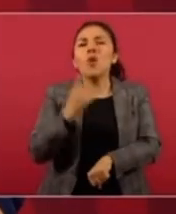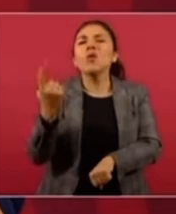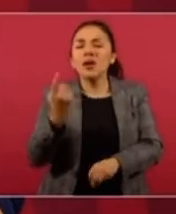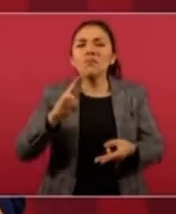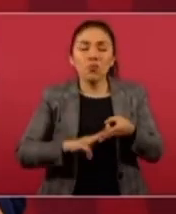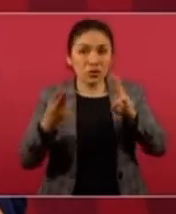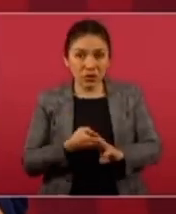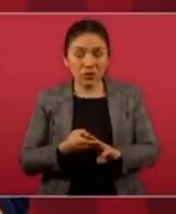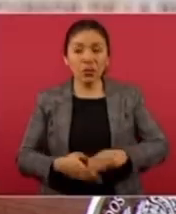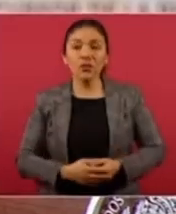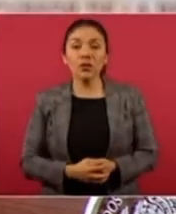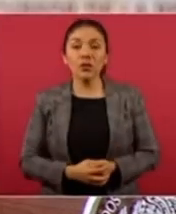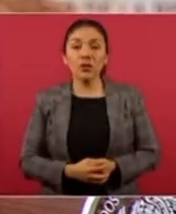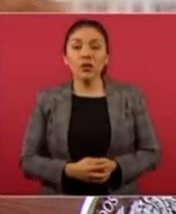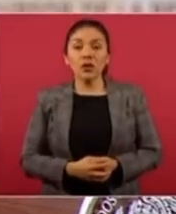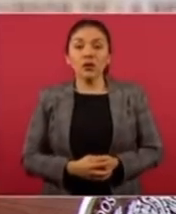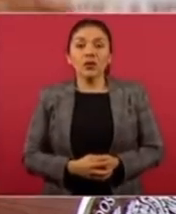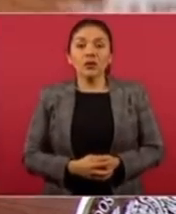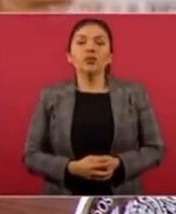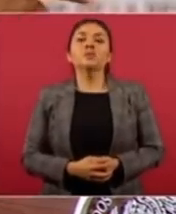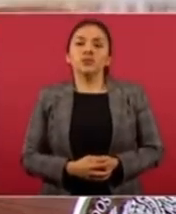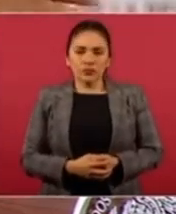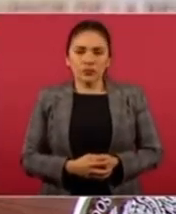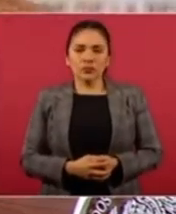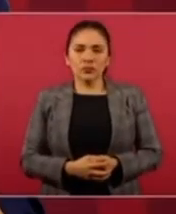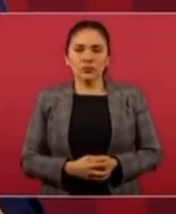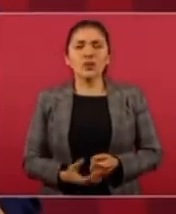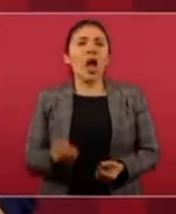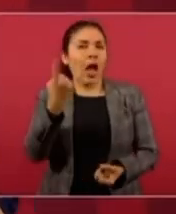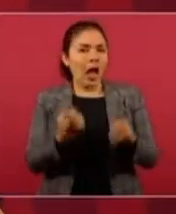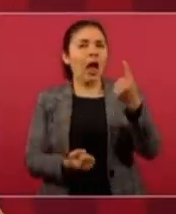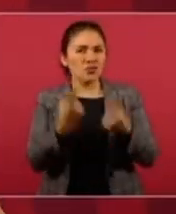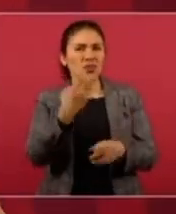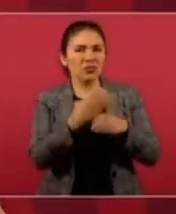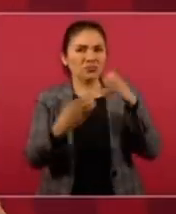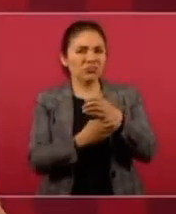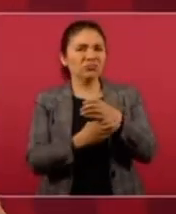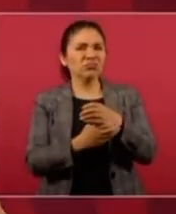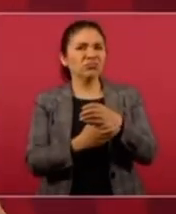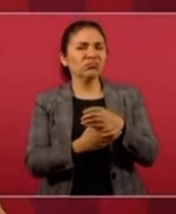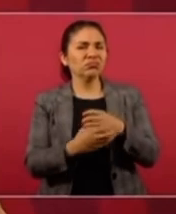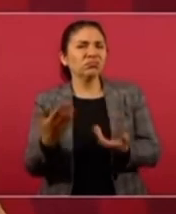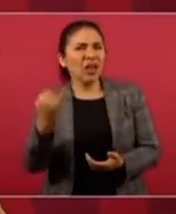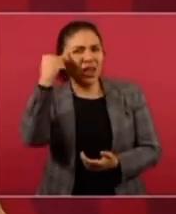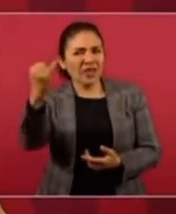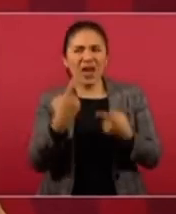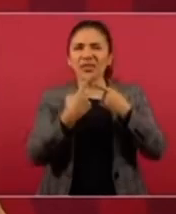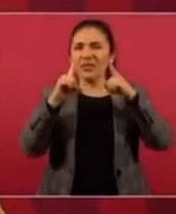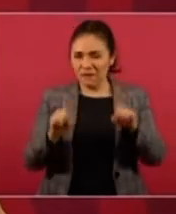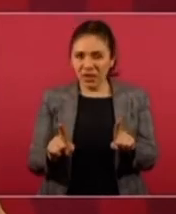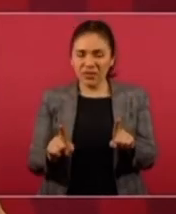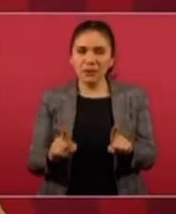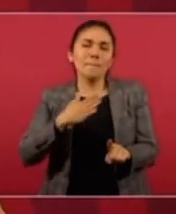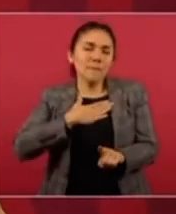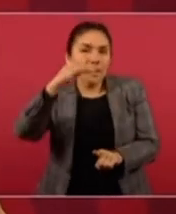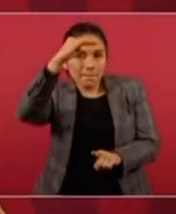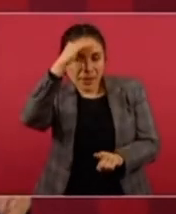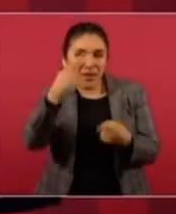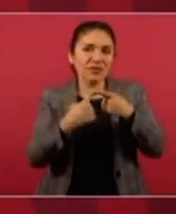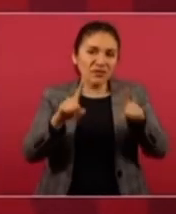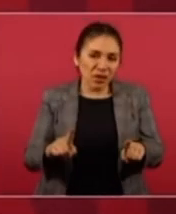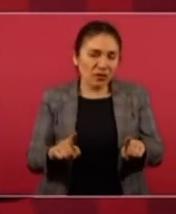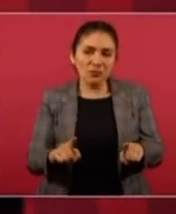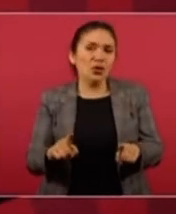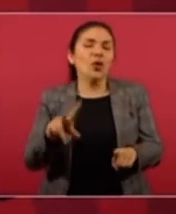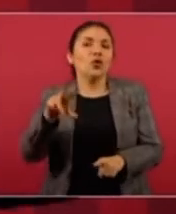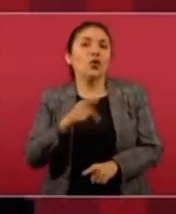Y aunque algunos no coincidan con mi manera de pensar, además